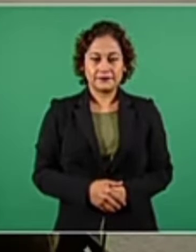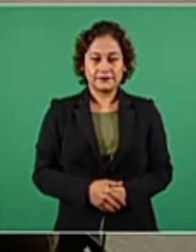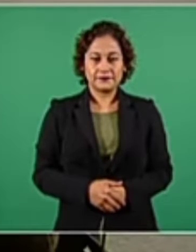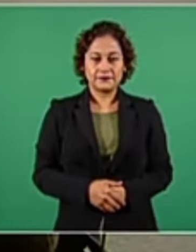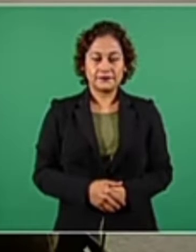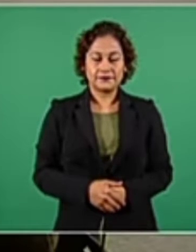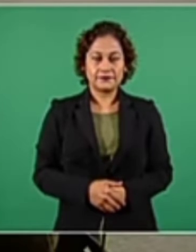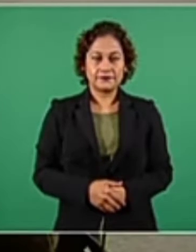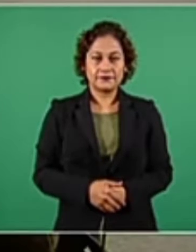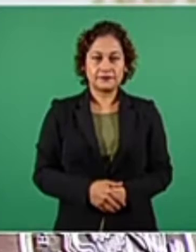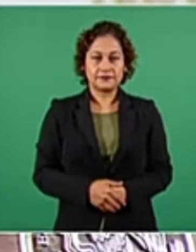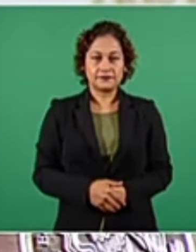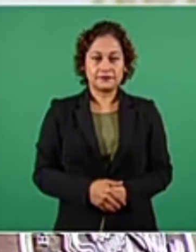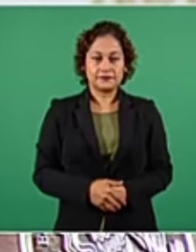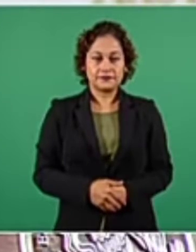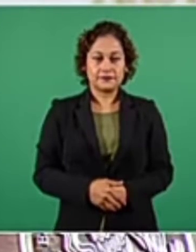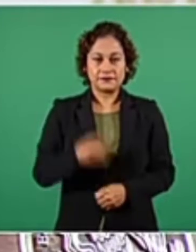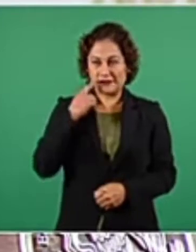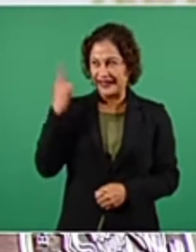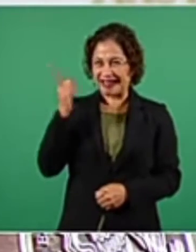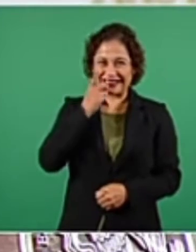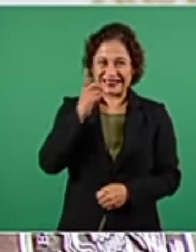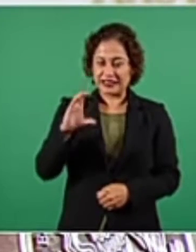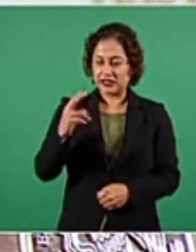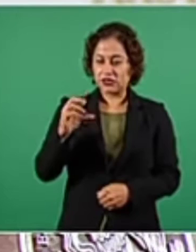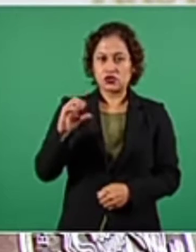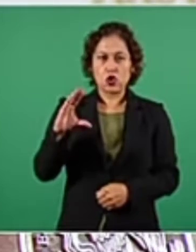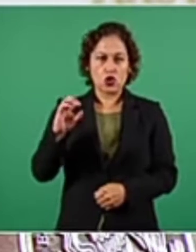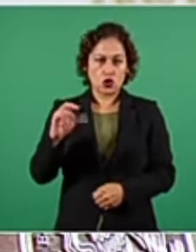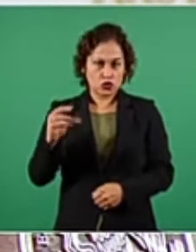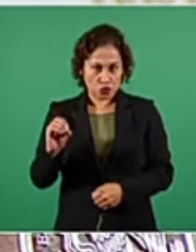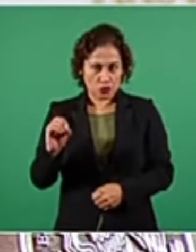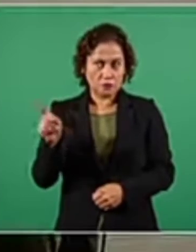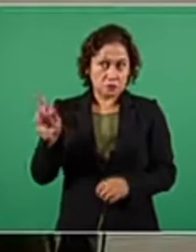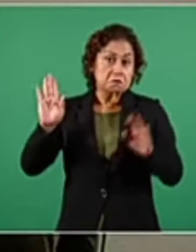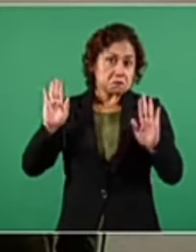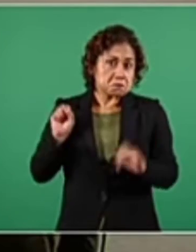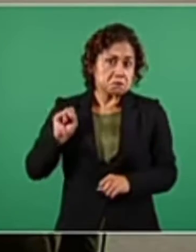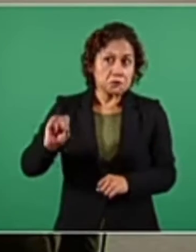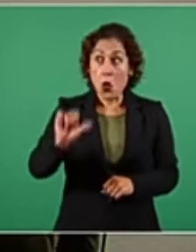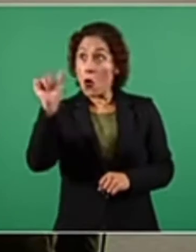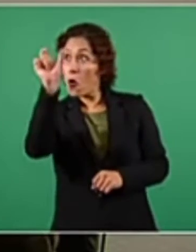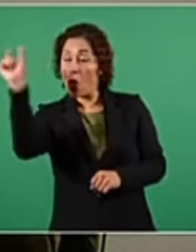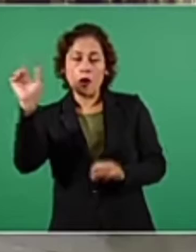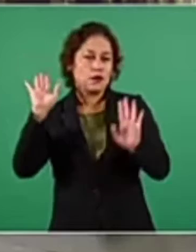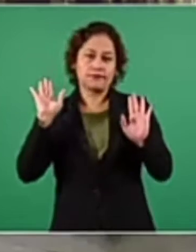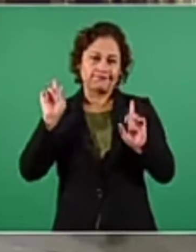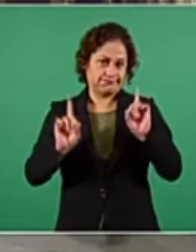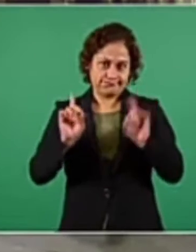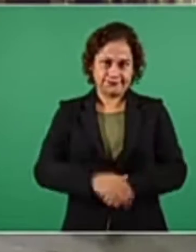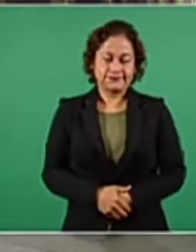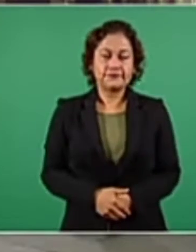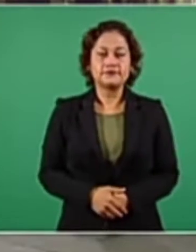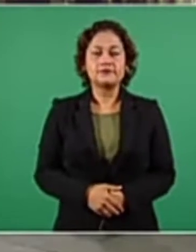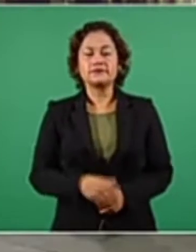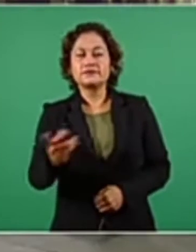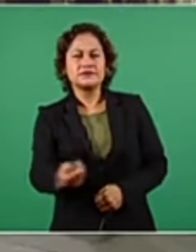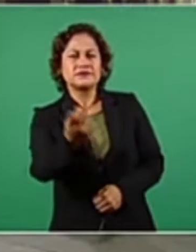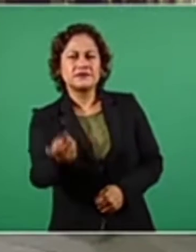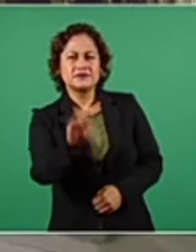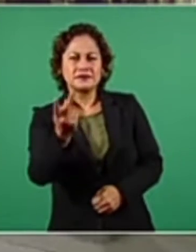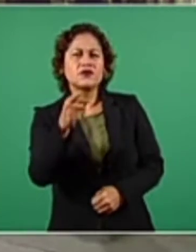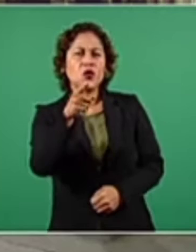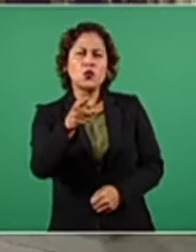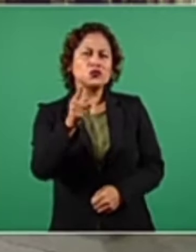Eso de chocho sí, pero lo otro, quién sabe. ¿Usted ve otros intereses, presidente, en esta institución? ¿Eh? ¿Ve otros